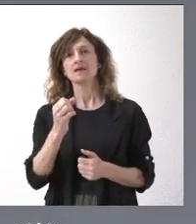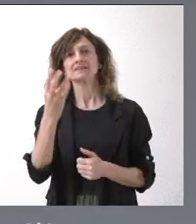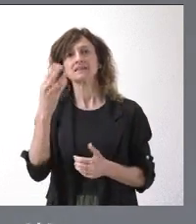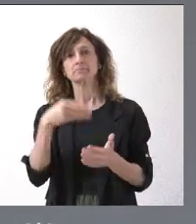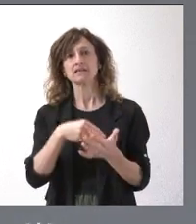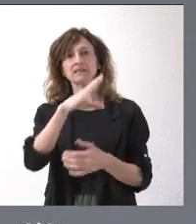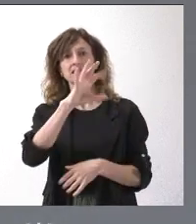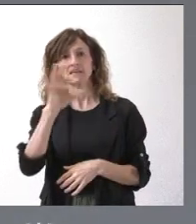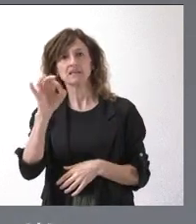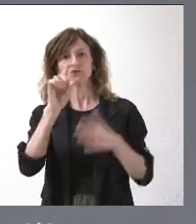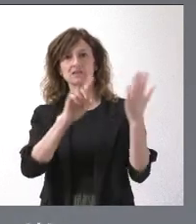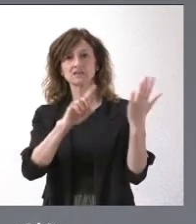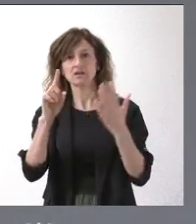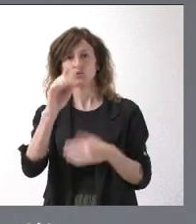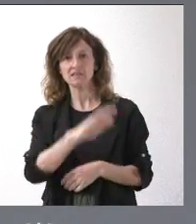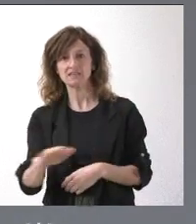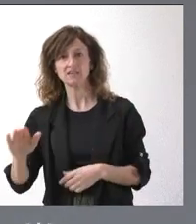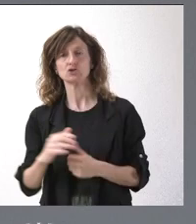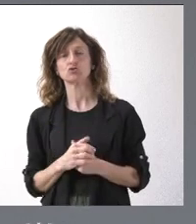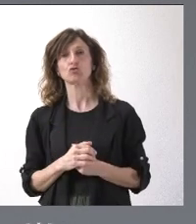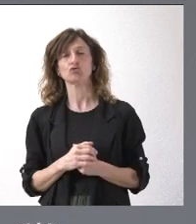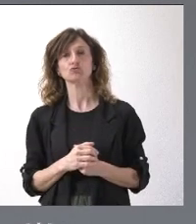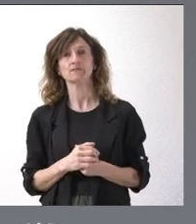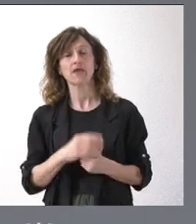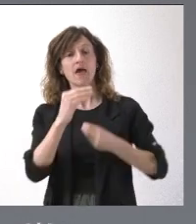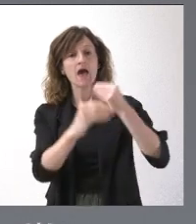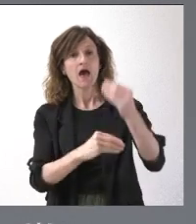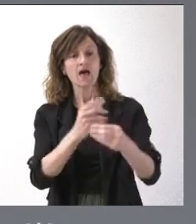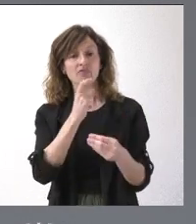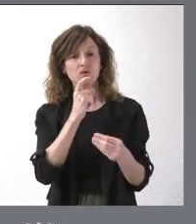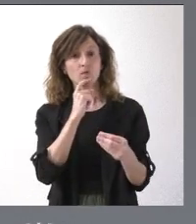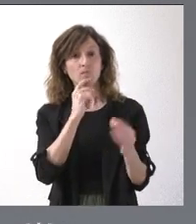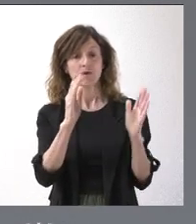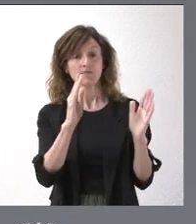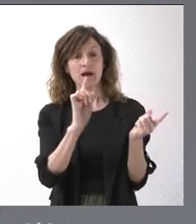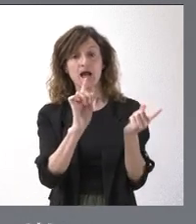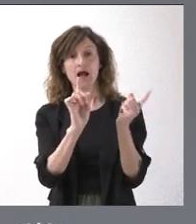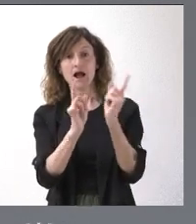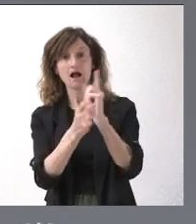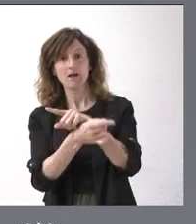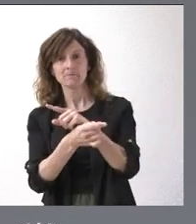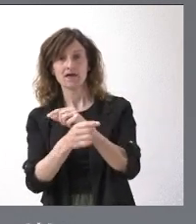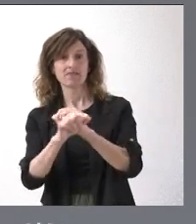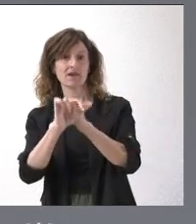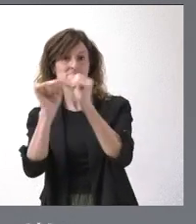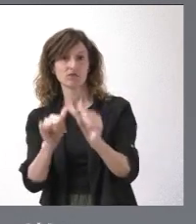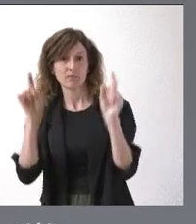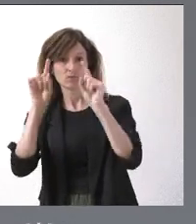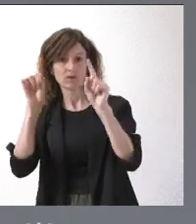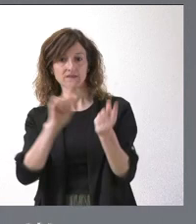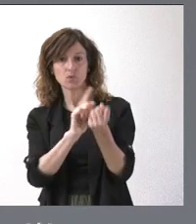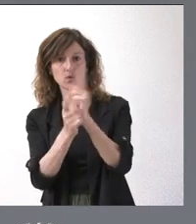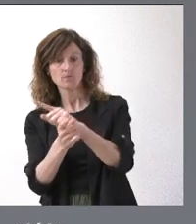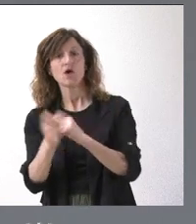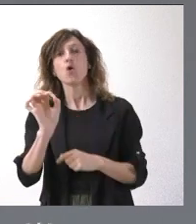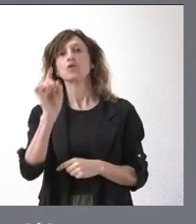.561 menores, cómo se realiza ese tránsito hacia el modelo educativo o cómo se realiza